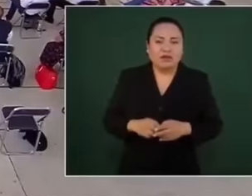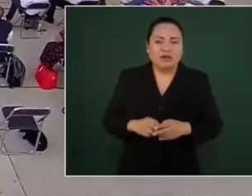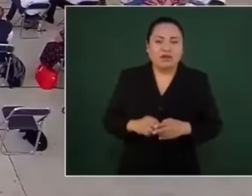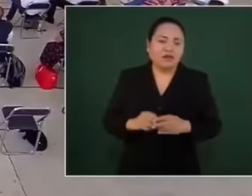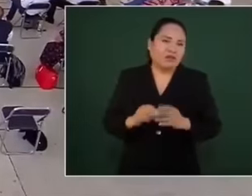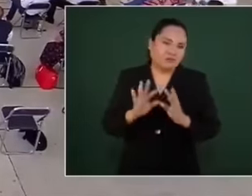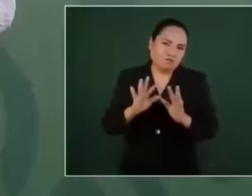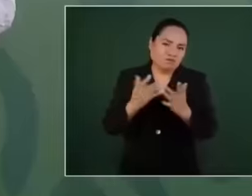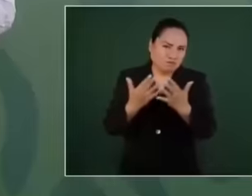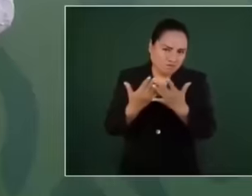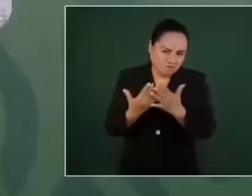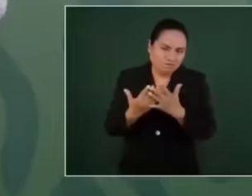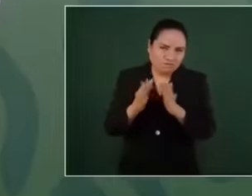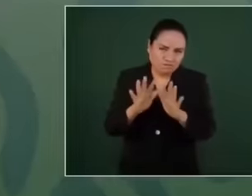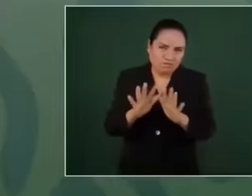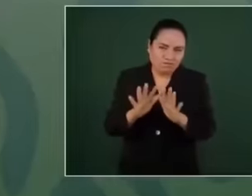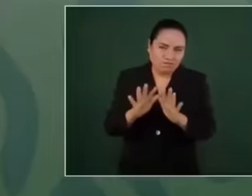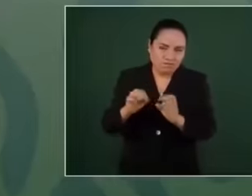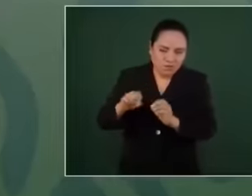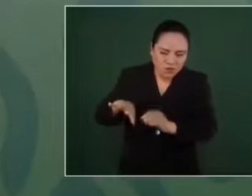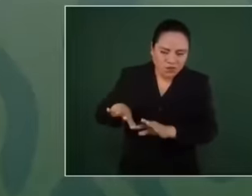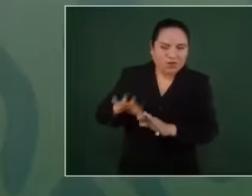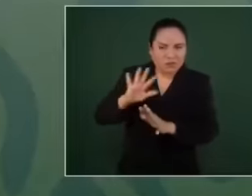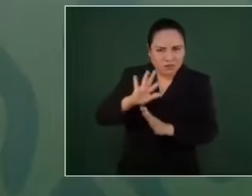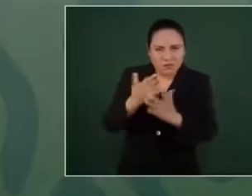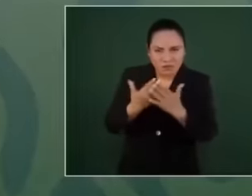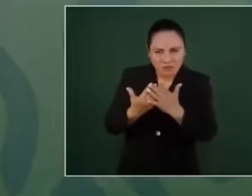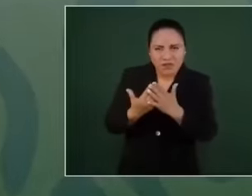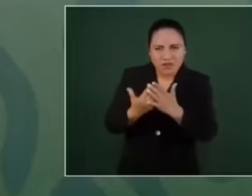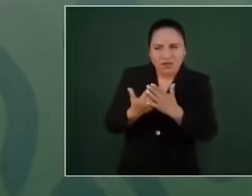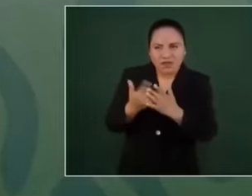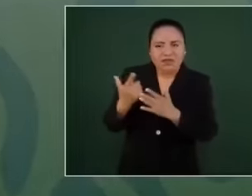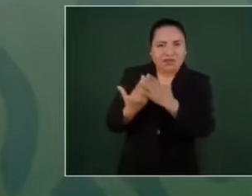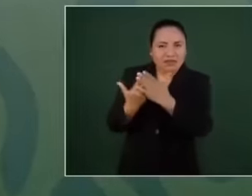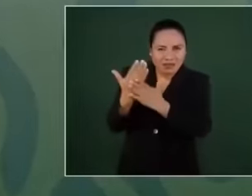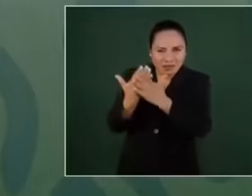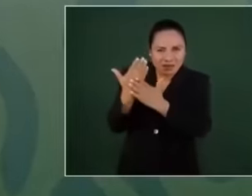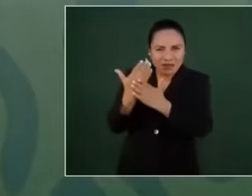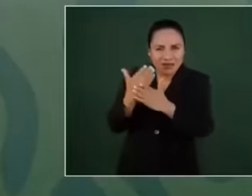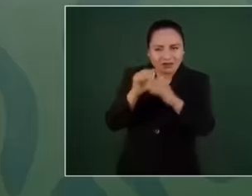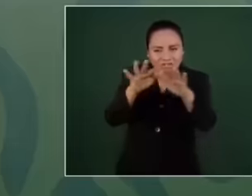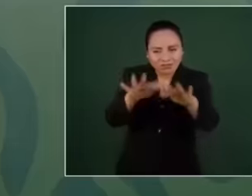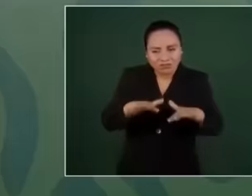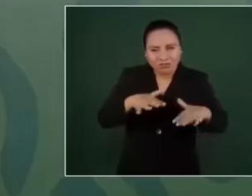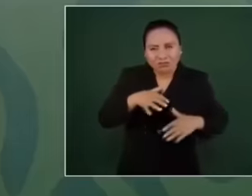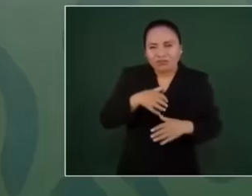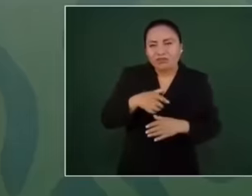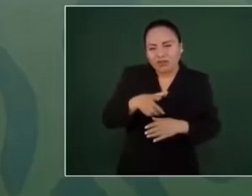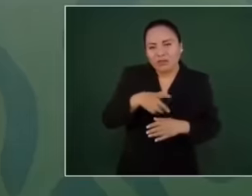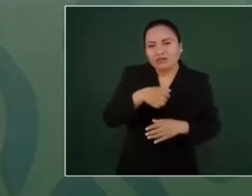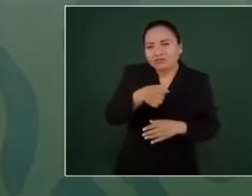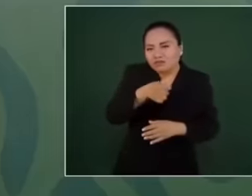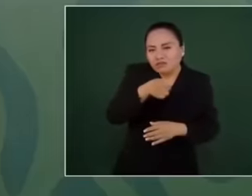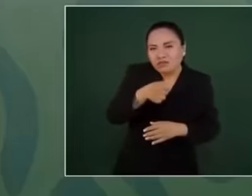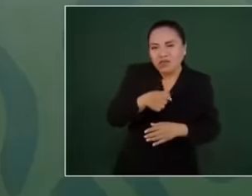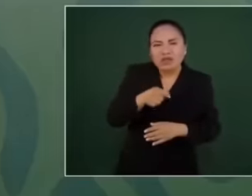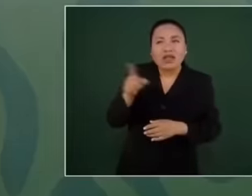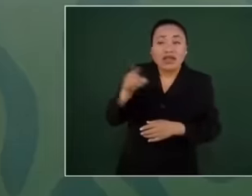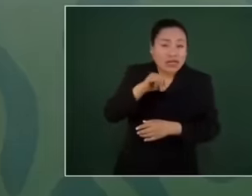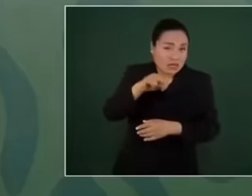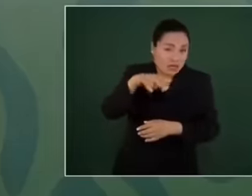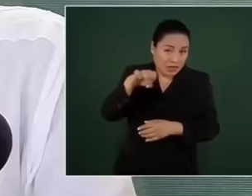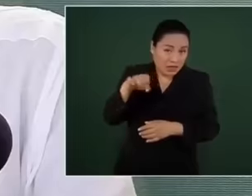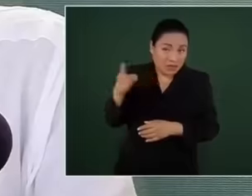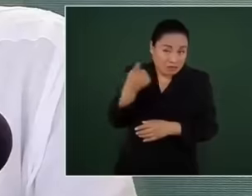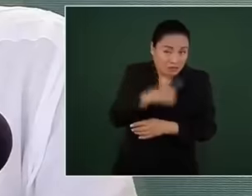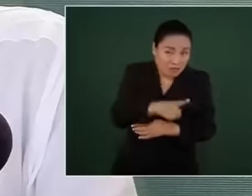sus días de azueto, hay que decir que, como tal, el Instituto Nacional Electoral ha